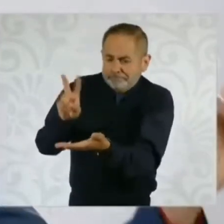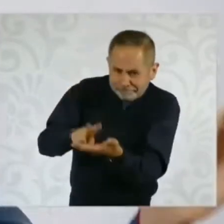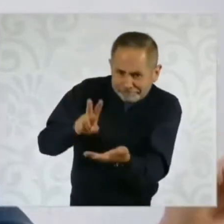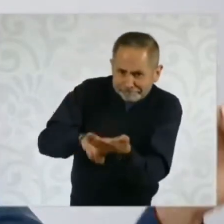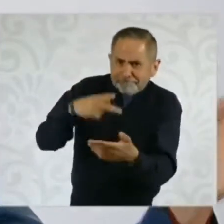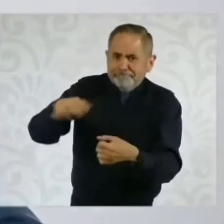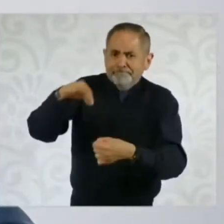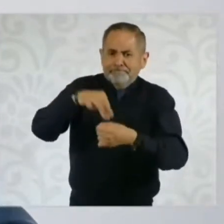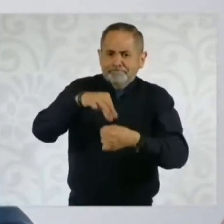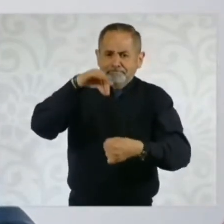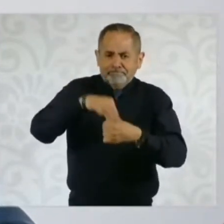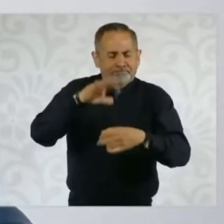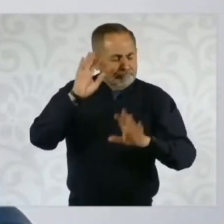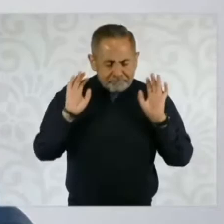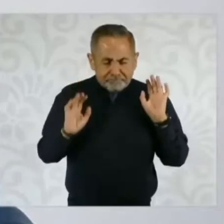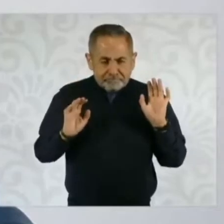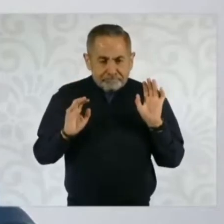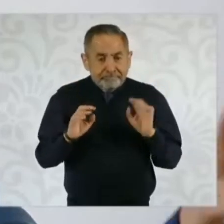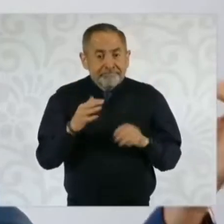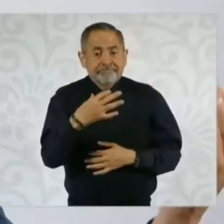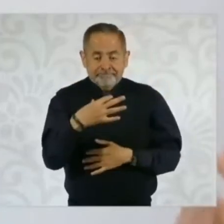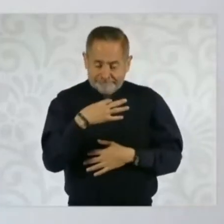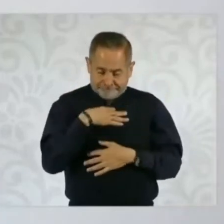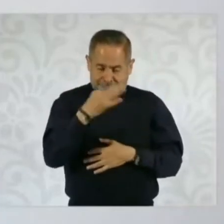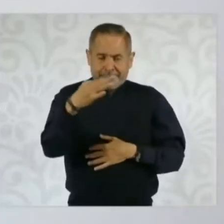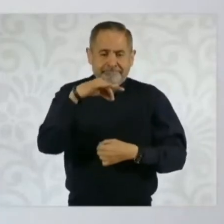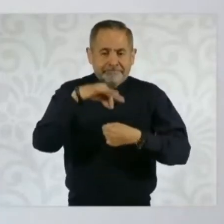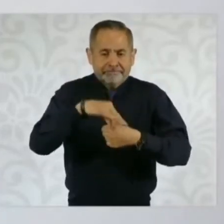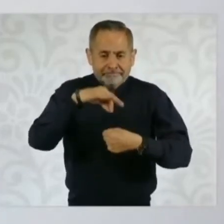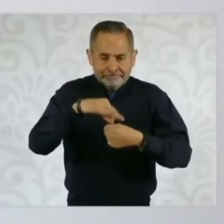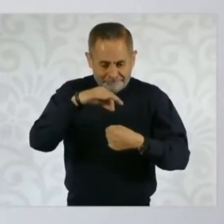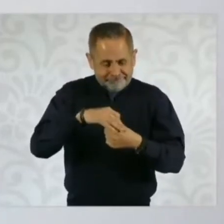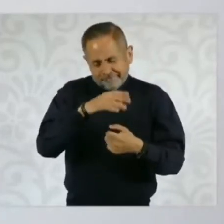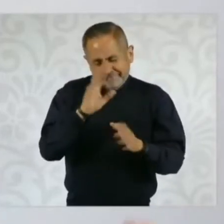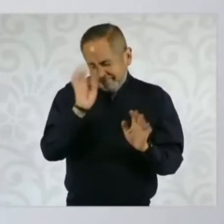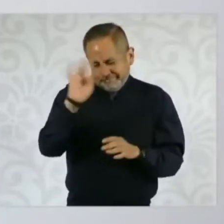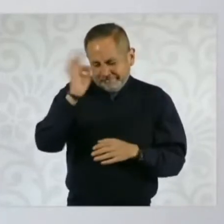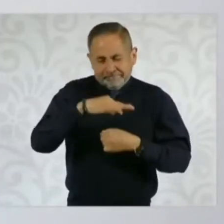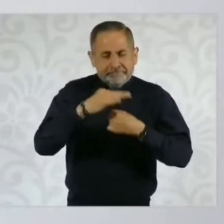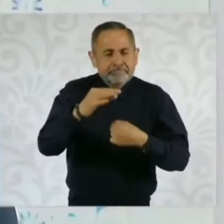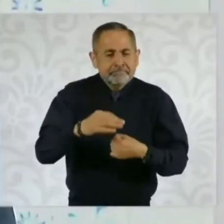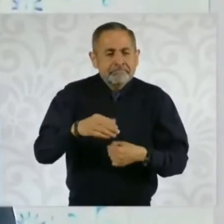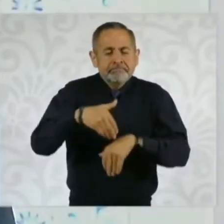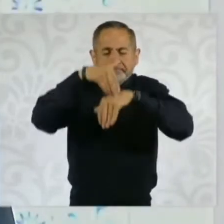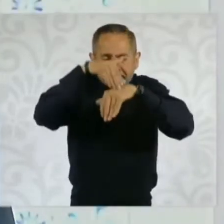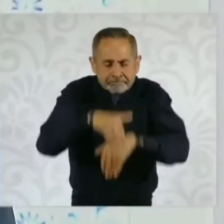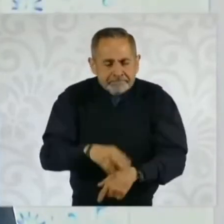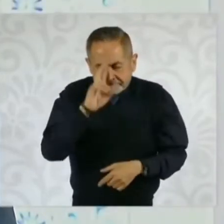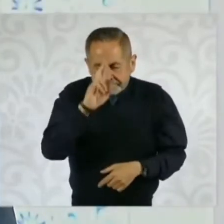Y el juez o la jueza, ¿a quién le va a responder? Al pueblo.